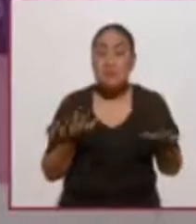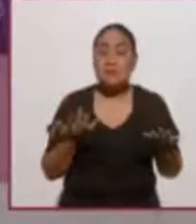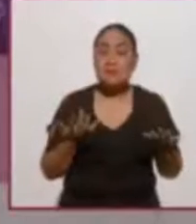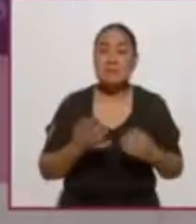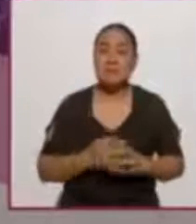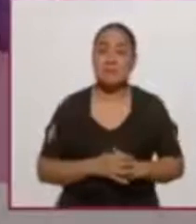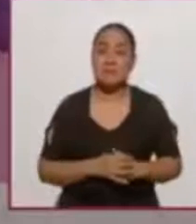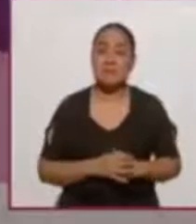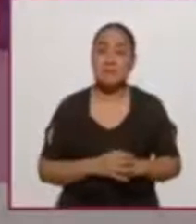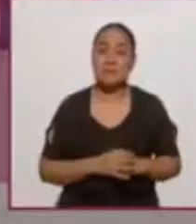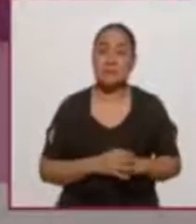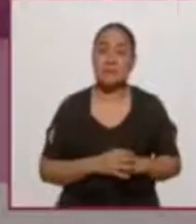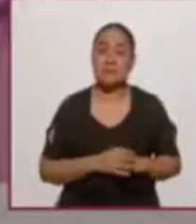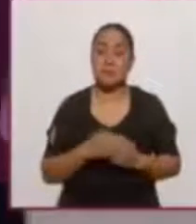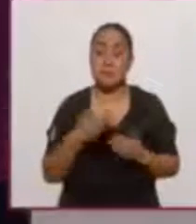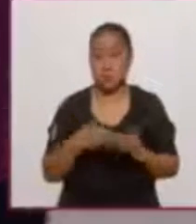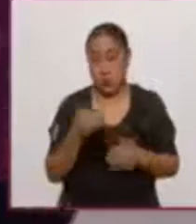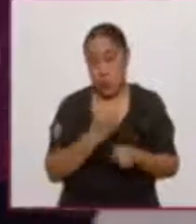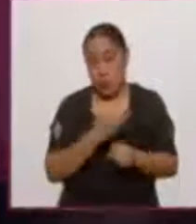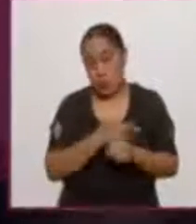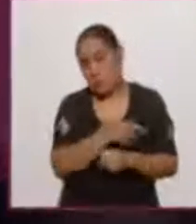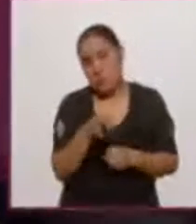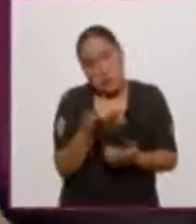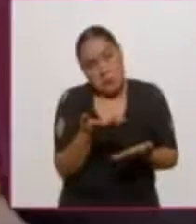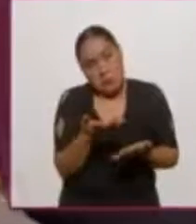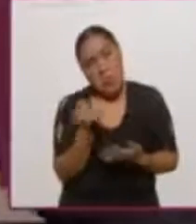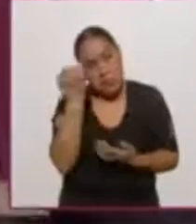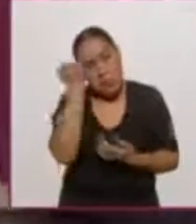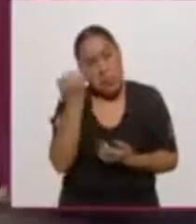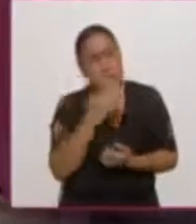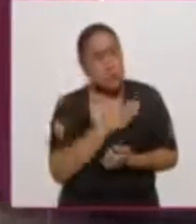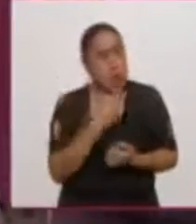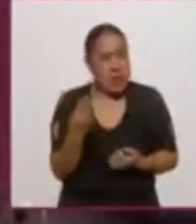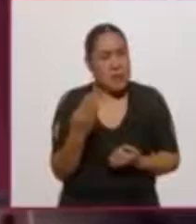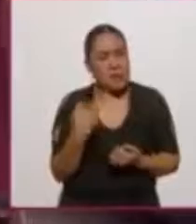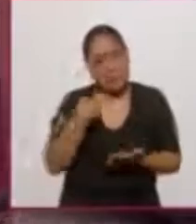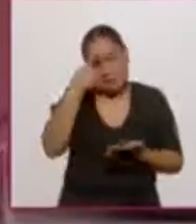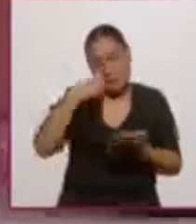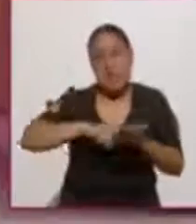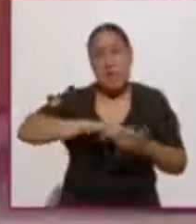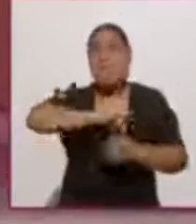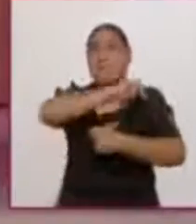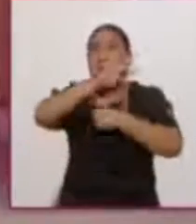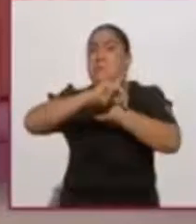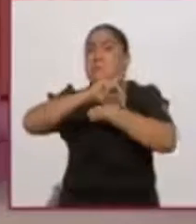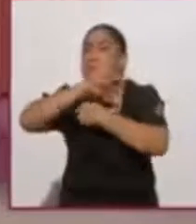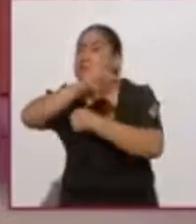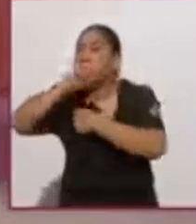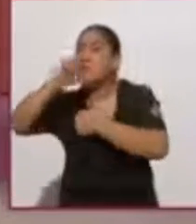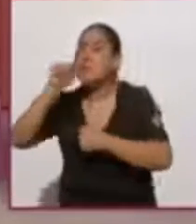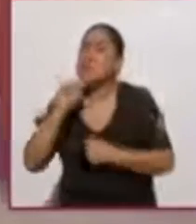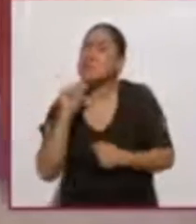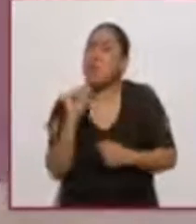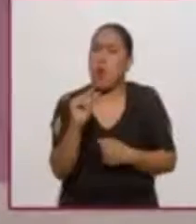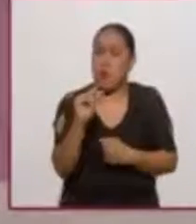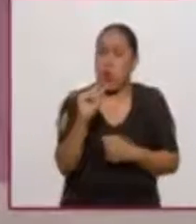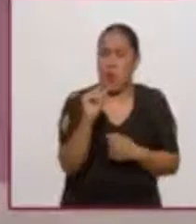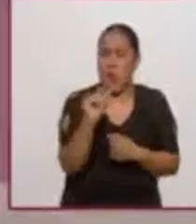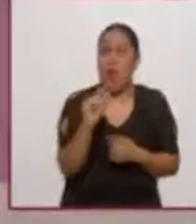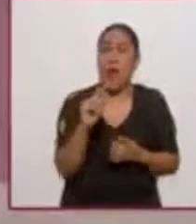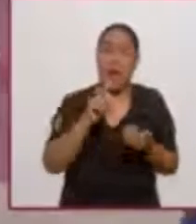esto es una buena idea. Creo que en realidad son muy pocos países en el mundo donde sus